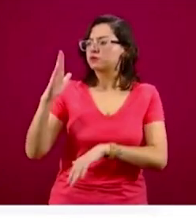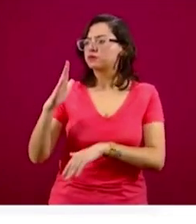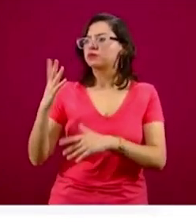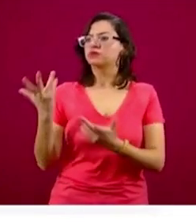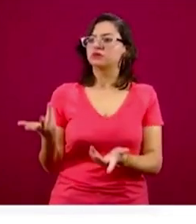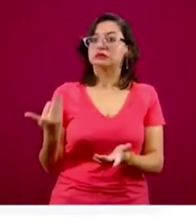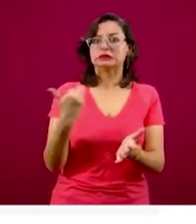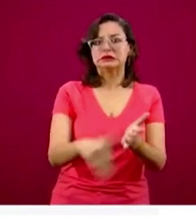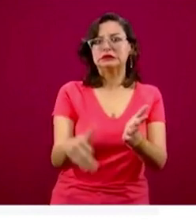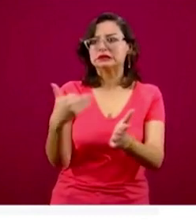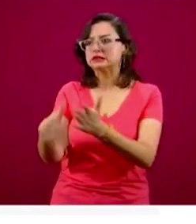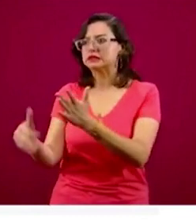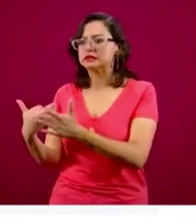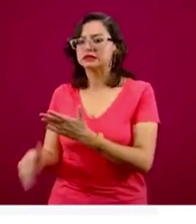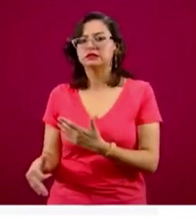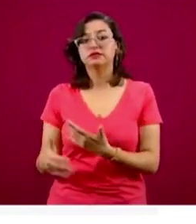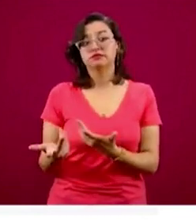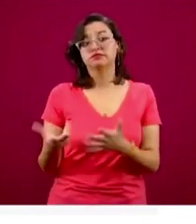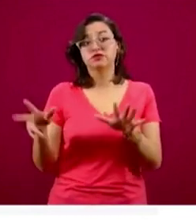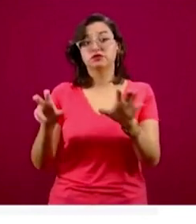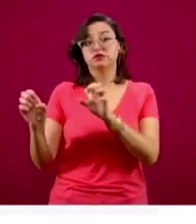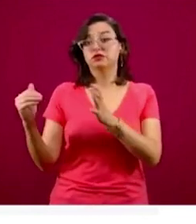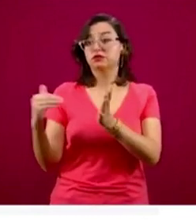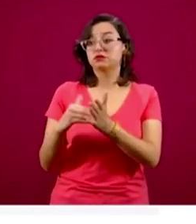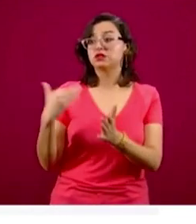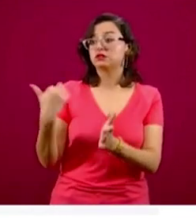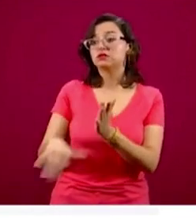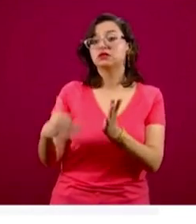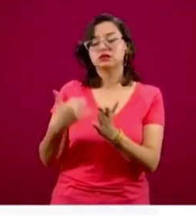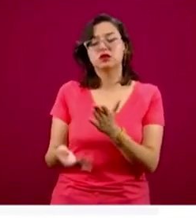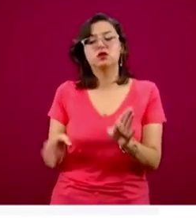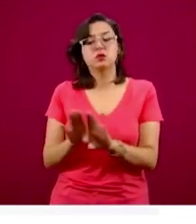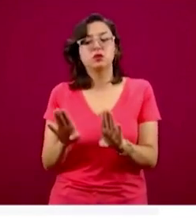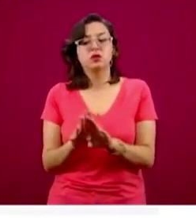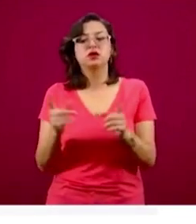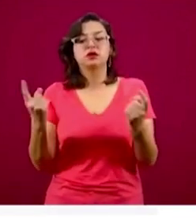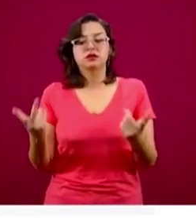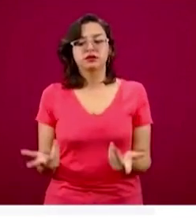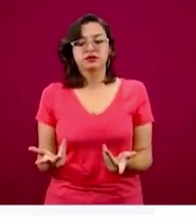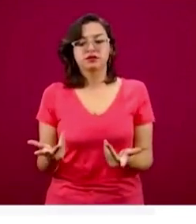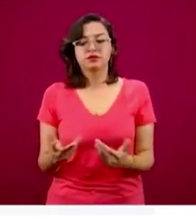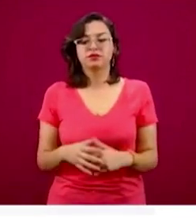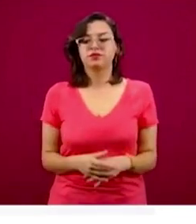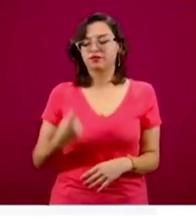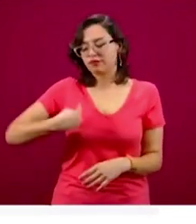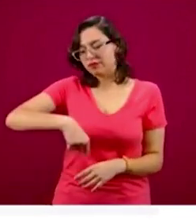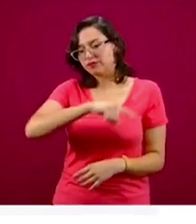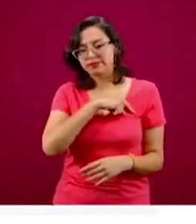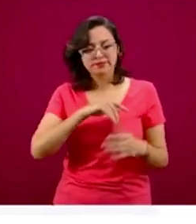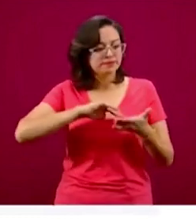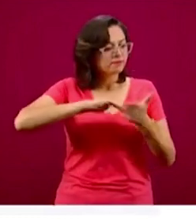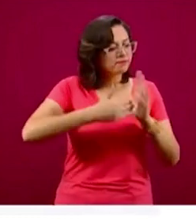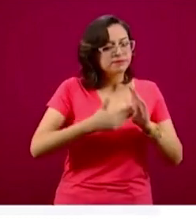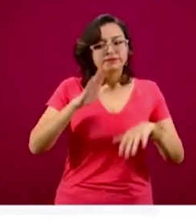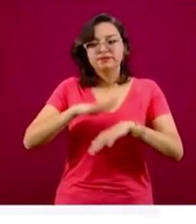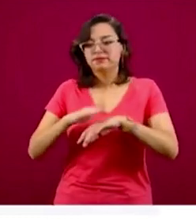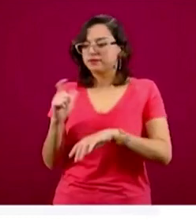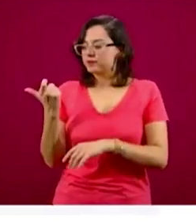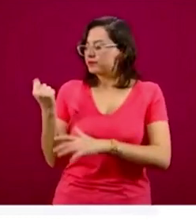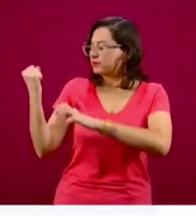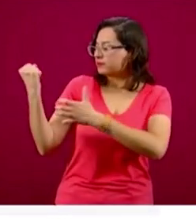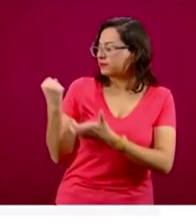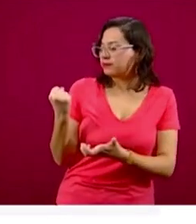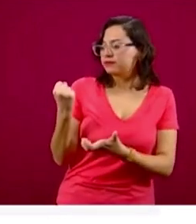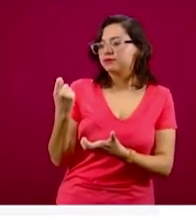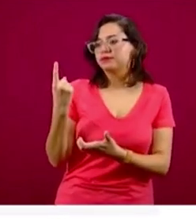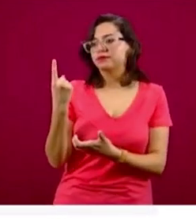déficit de vivienda que tenemos, es cerca de 800 mil viviendas? Entonces, teníamos que buscar más recursos y de una forma que no